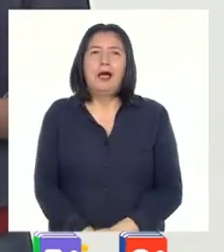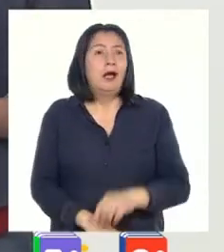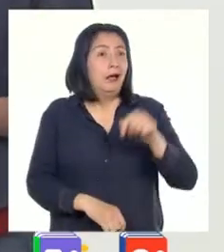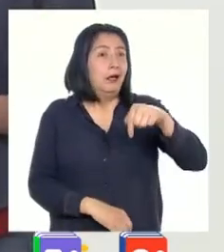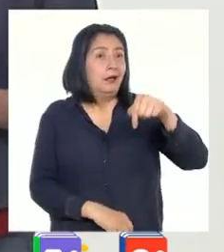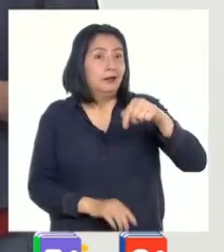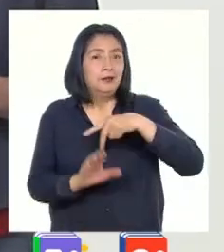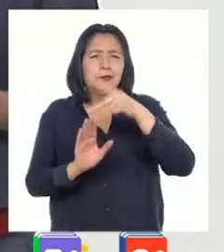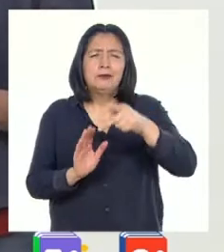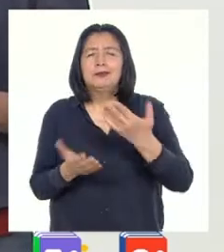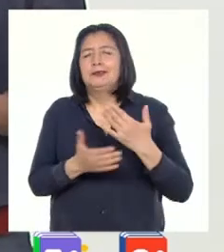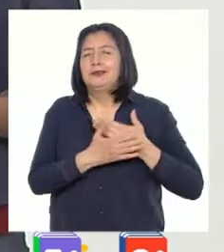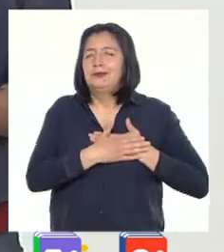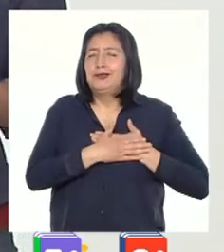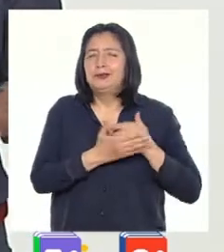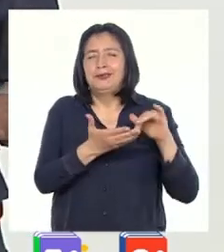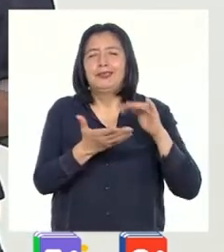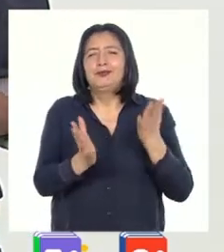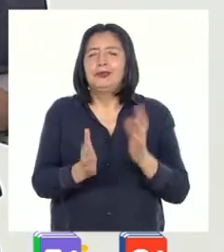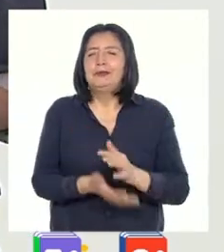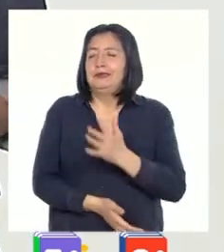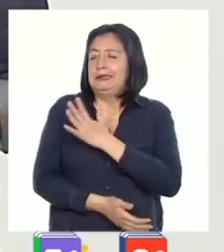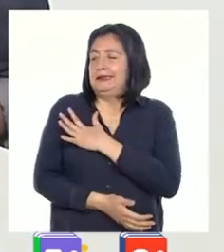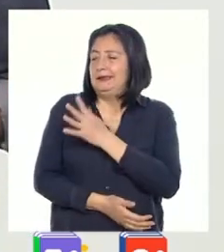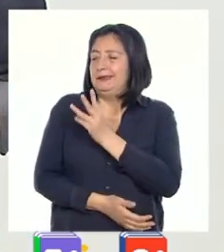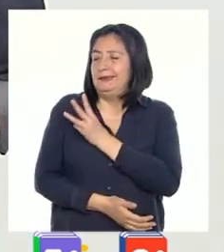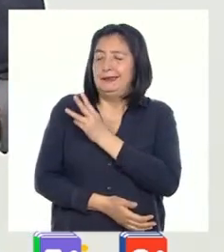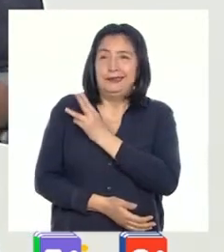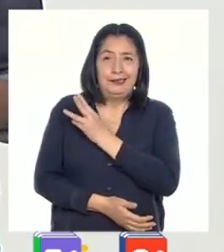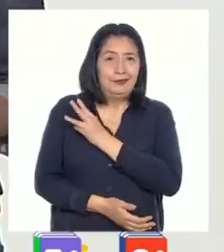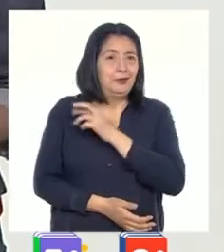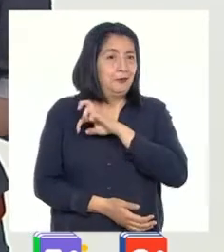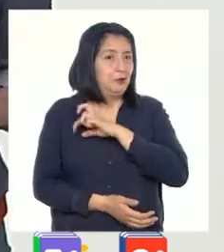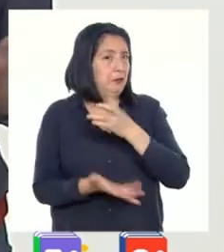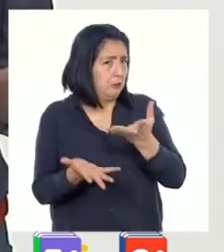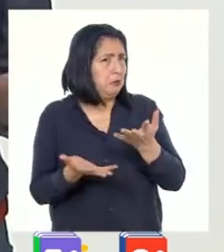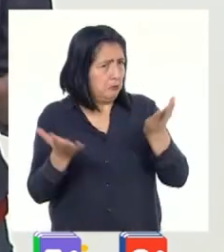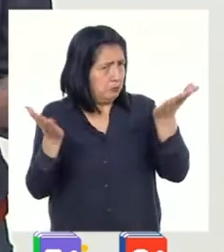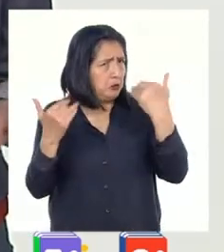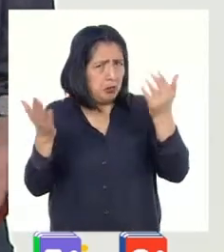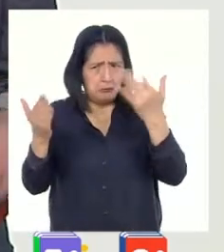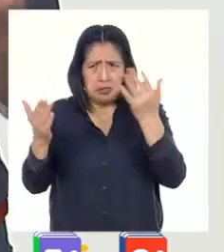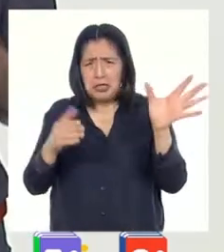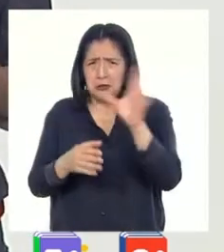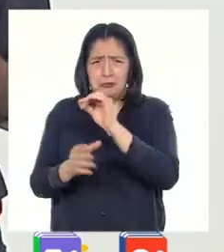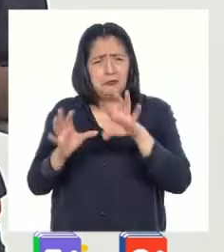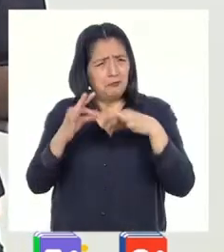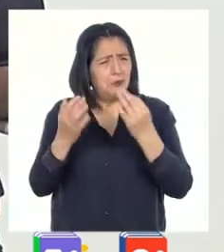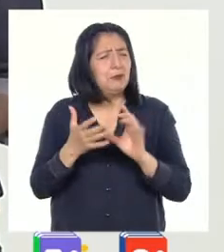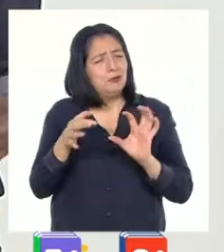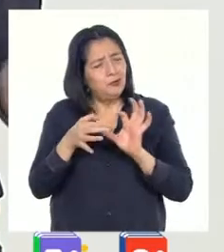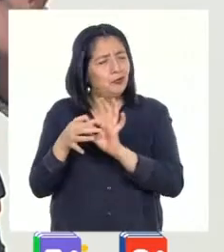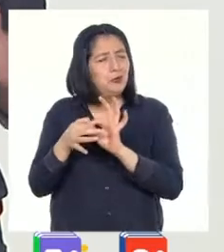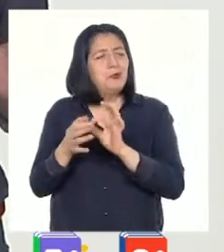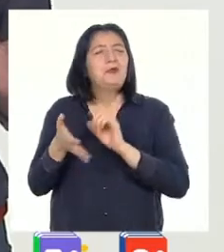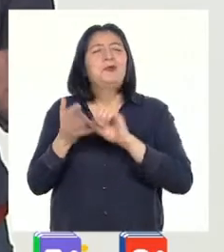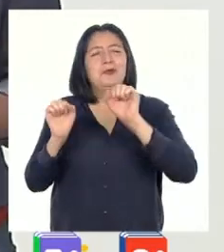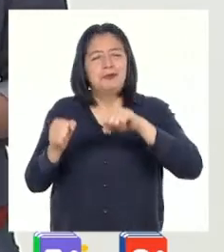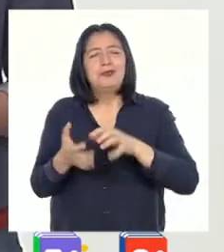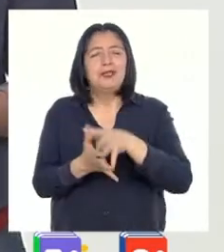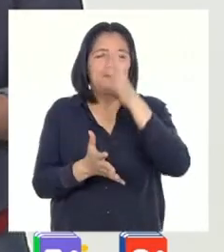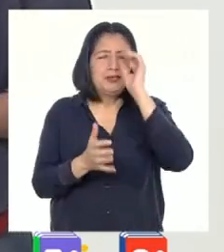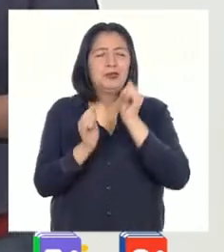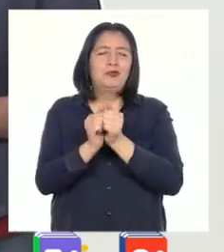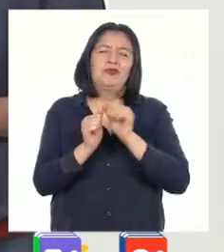Este programa está dirigido a nuestros queridos estudiantes de quinto y sexto grado de primaria, pero pueden llamar a todos en casa para que se unan con nosotros porque aprender